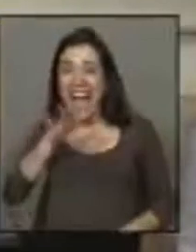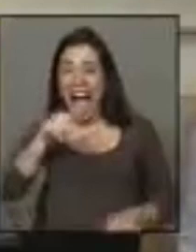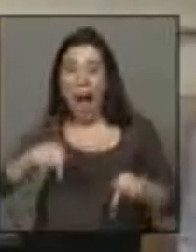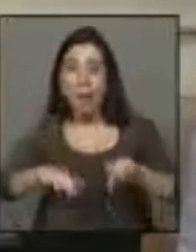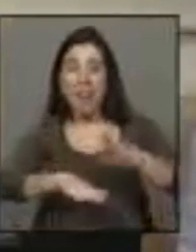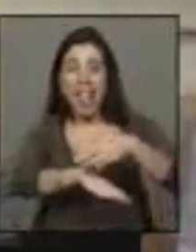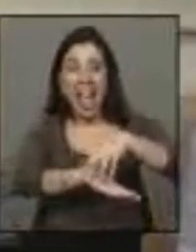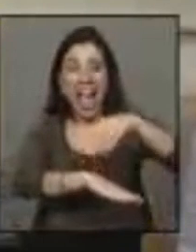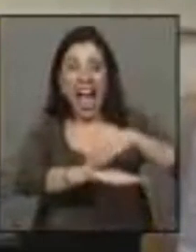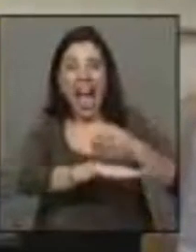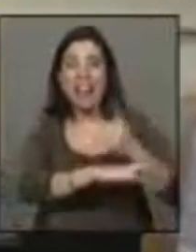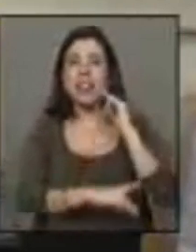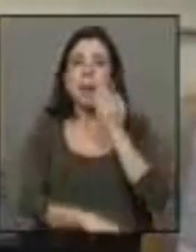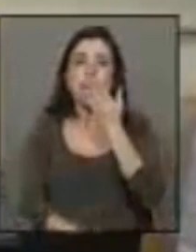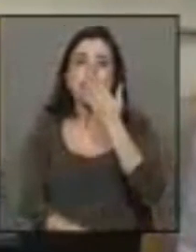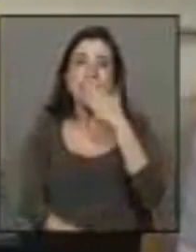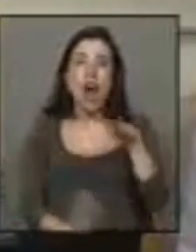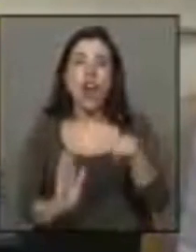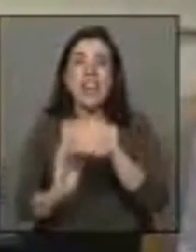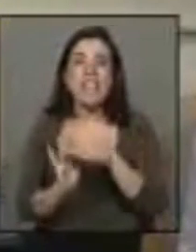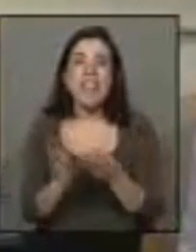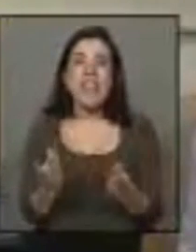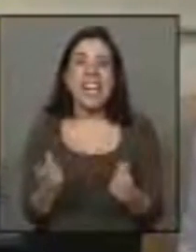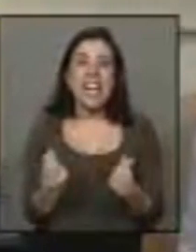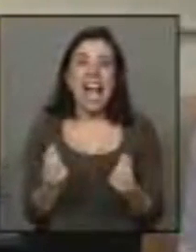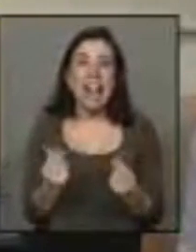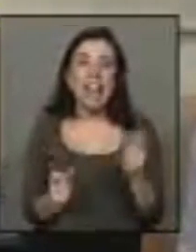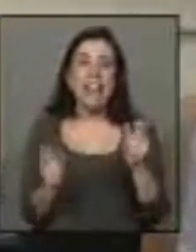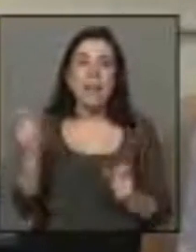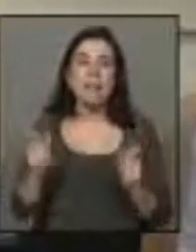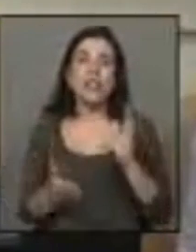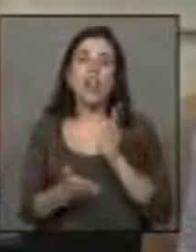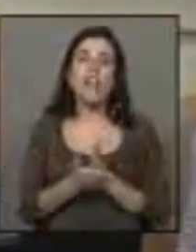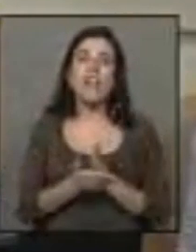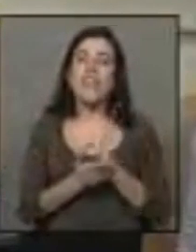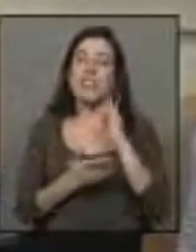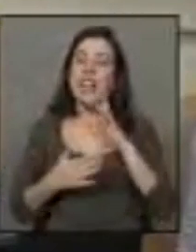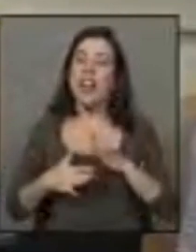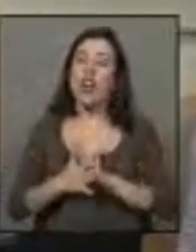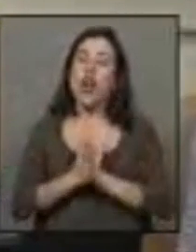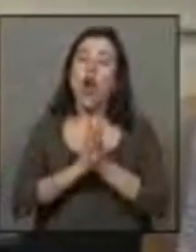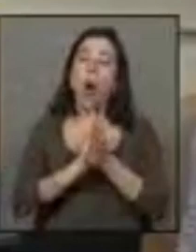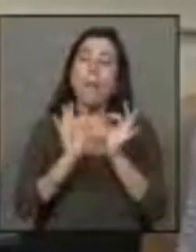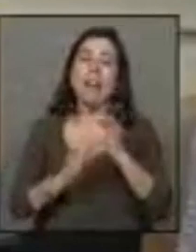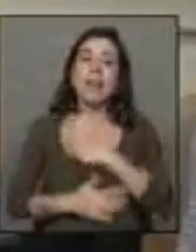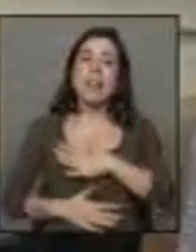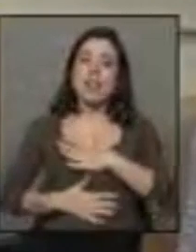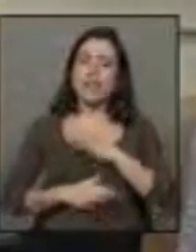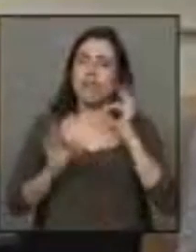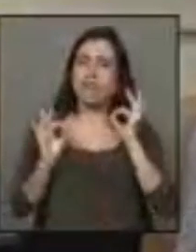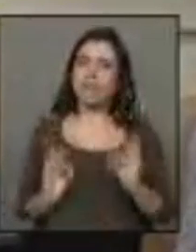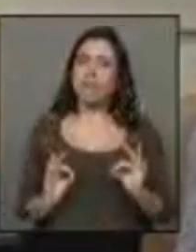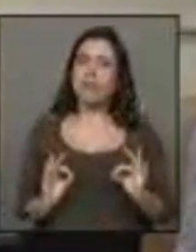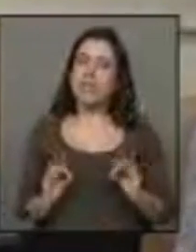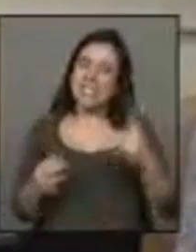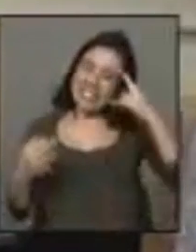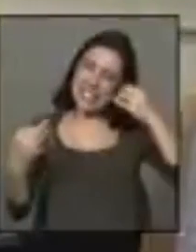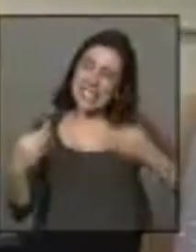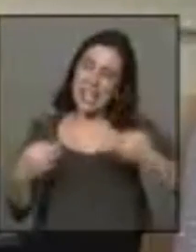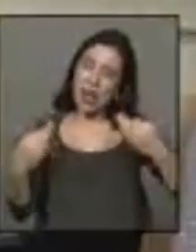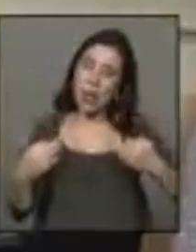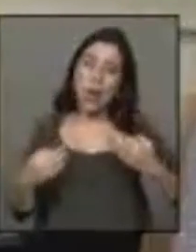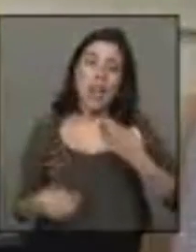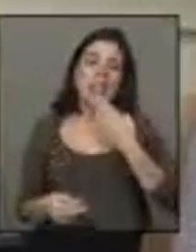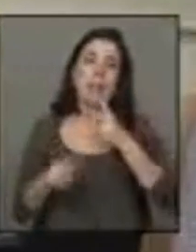Arica, tiene los mejores estándares de calidad y la gente debía estar absolutamente satisfecha, convencida